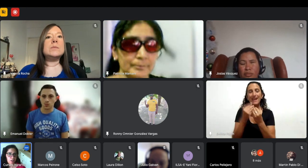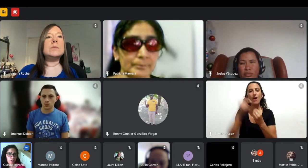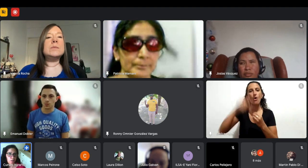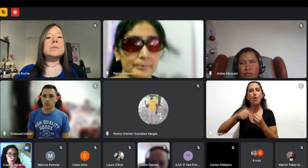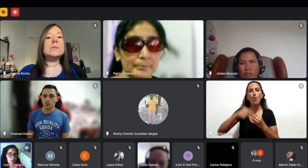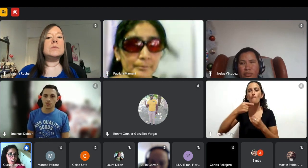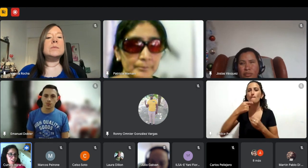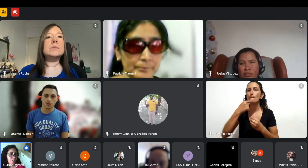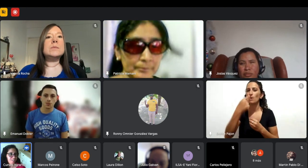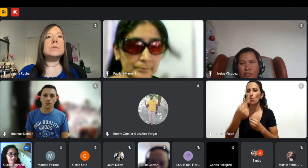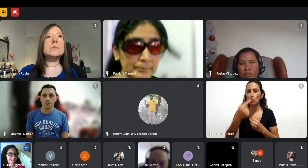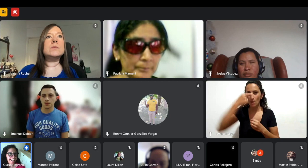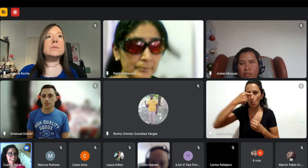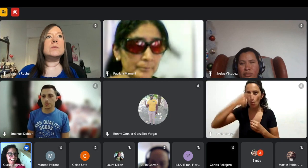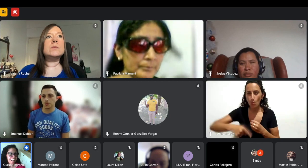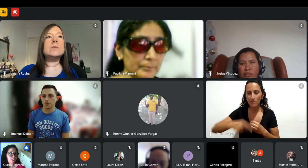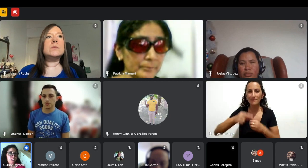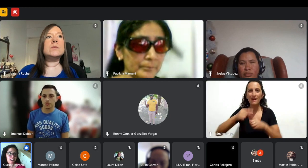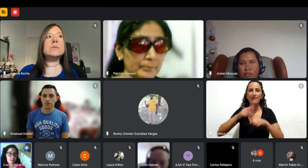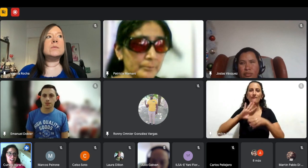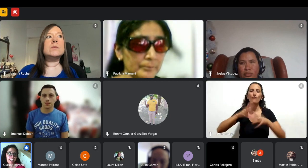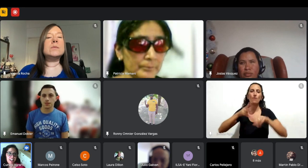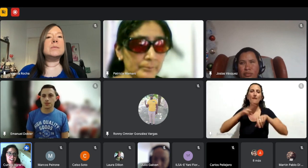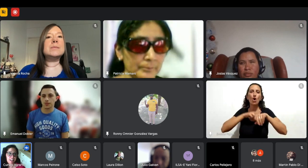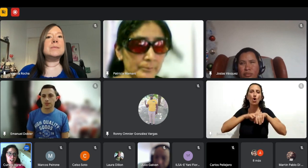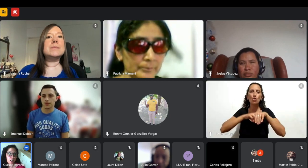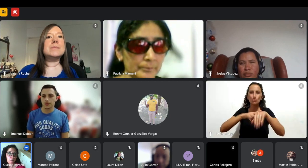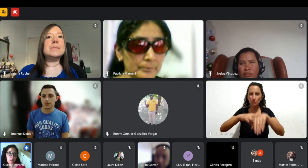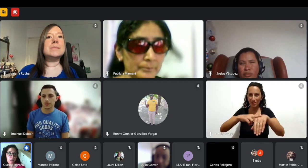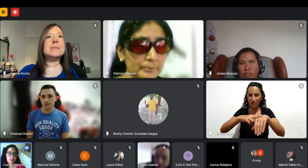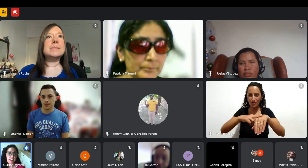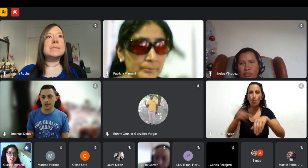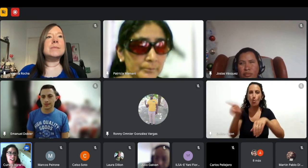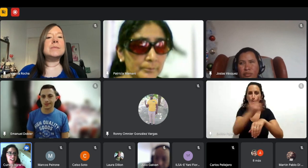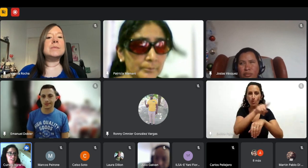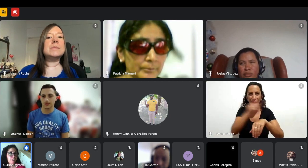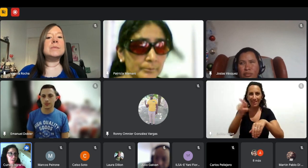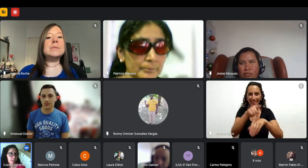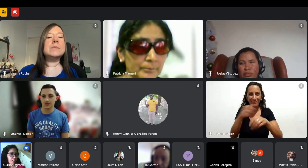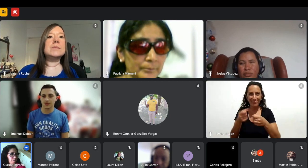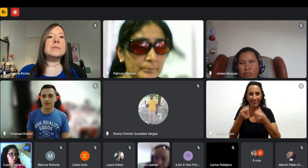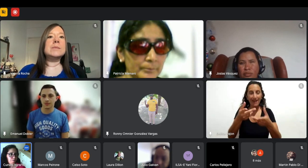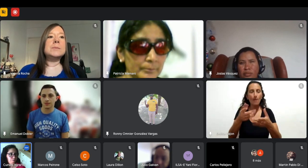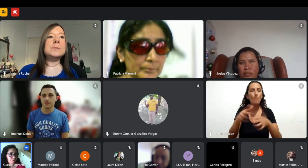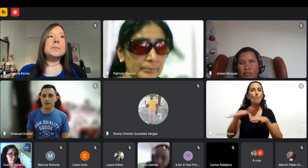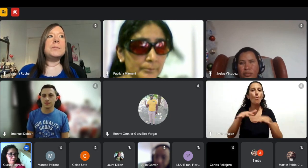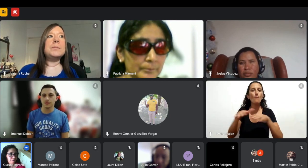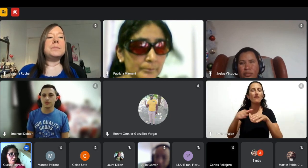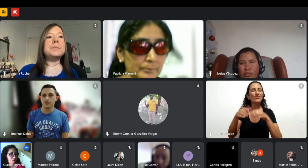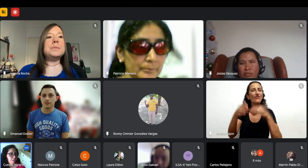un consejo ¿qué consejos darían para una entrevista de trabajo a alguien?